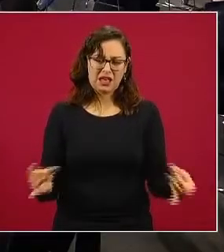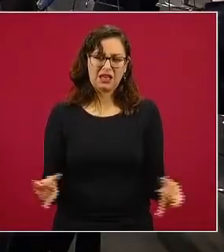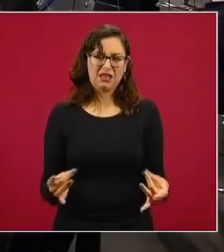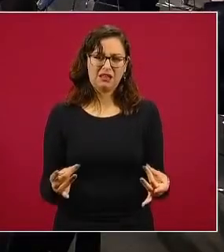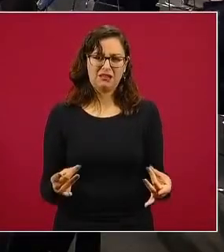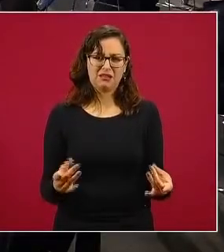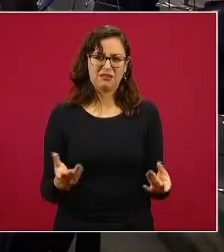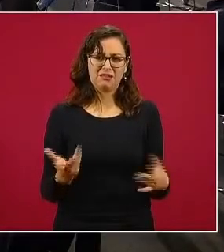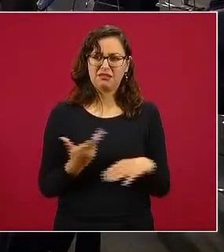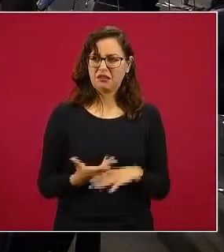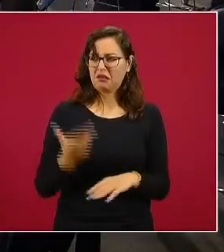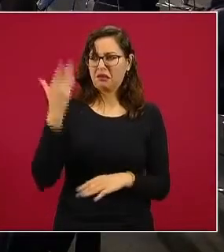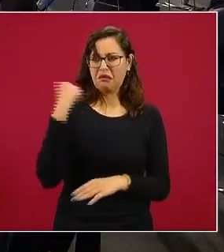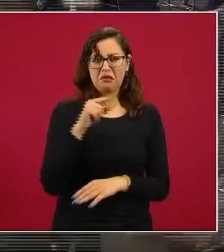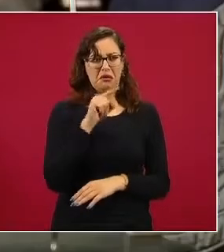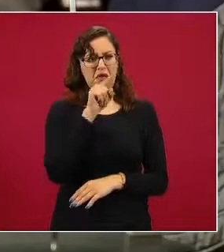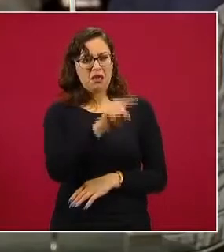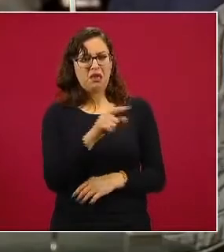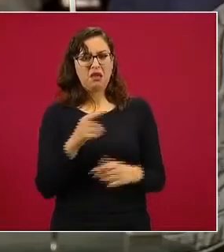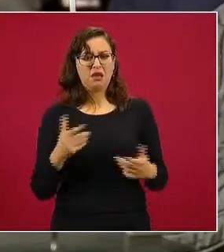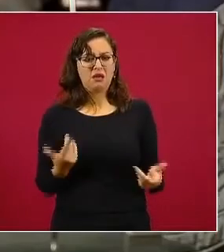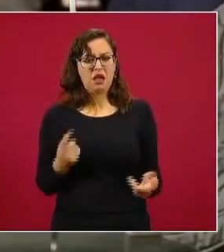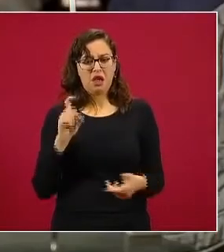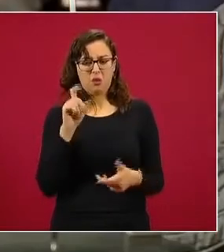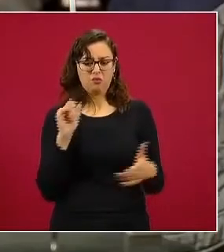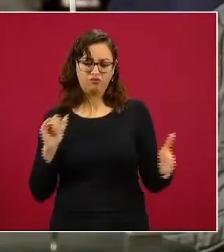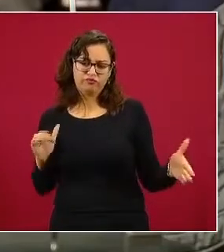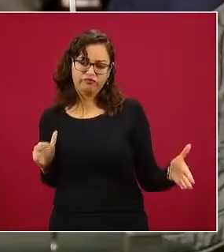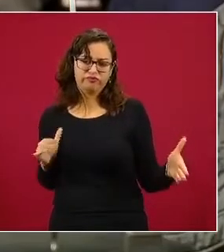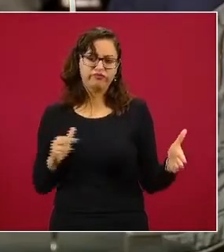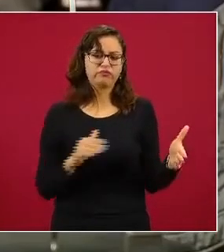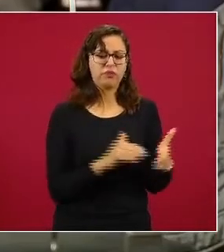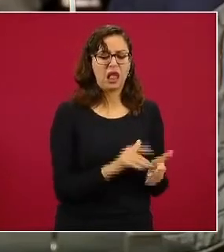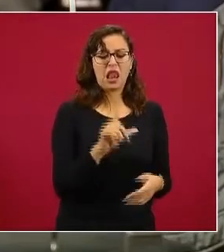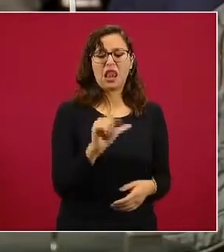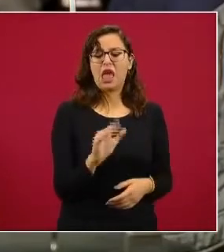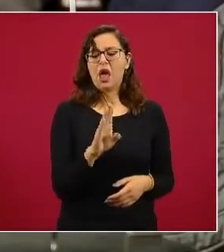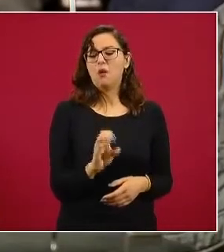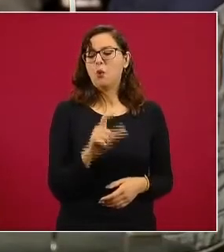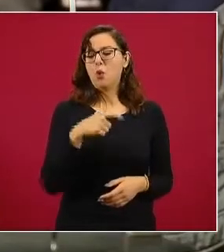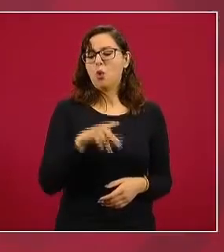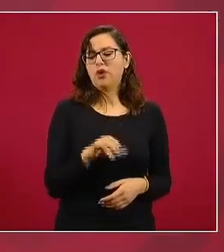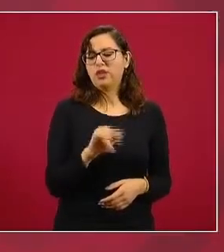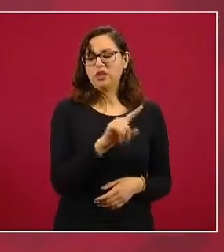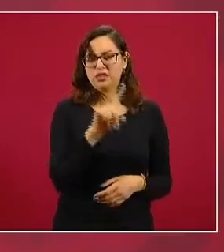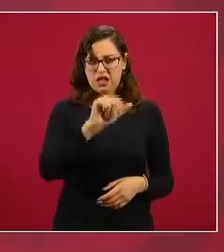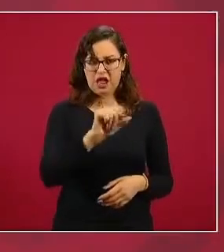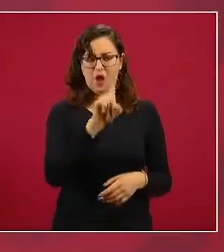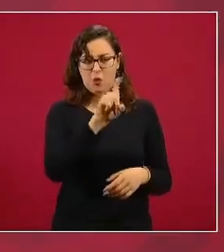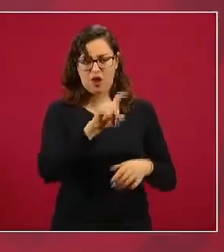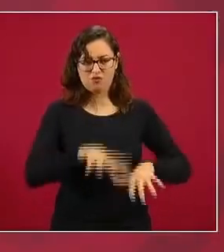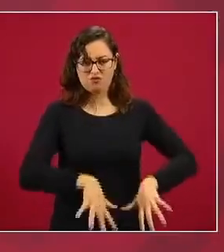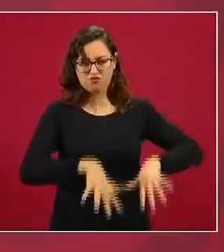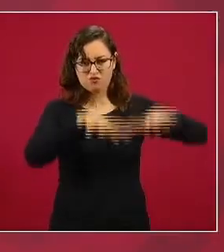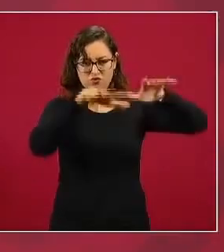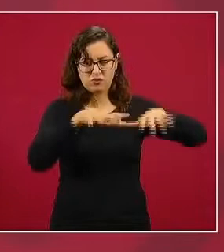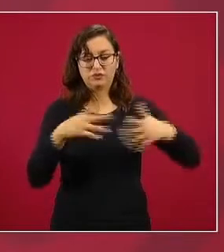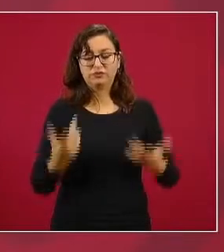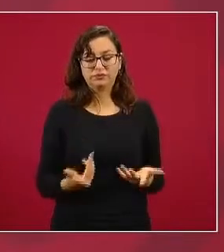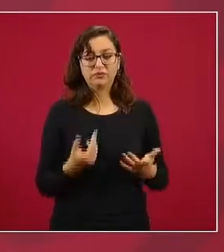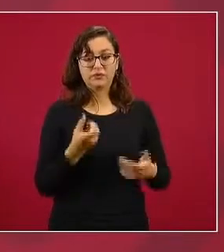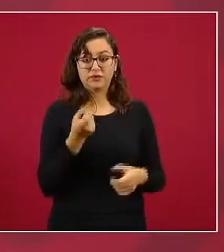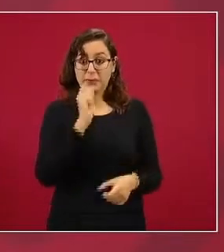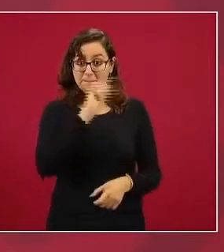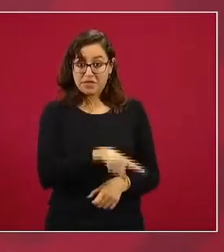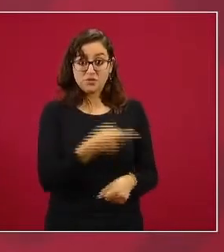a la presa La Boquilla, aparece en Estación Ahumada,